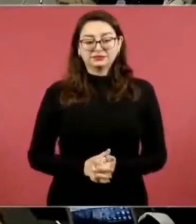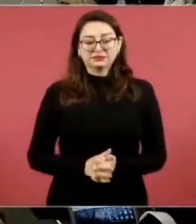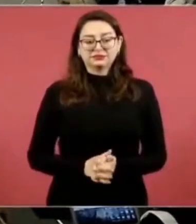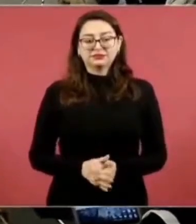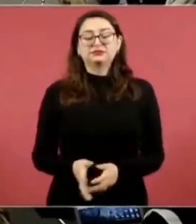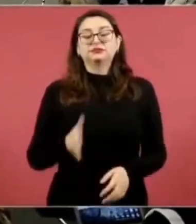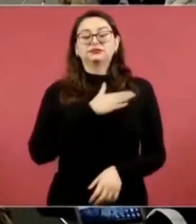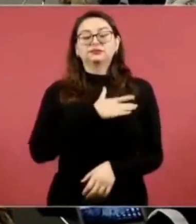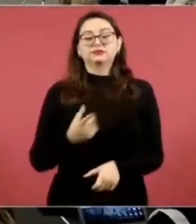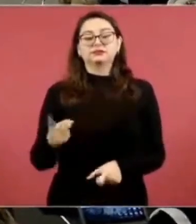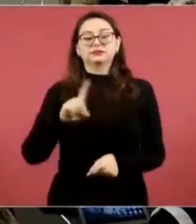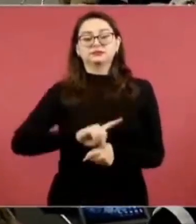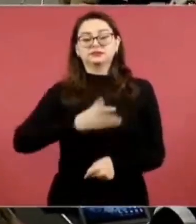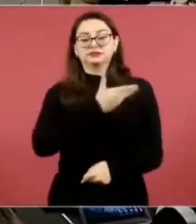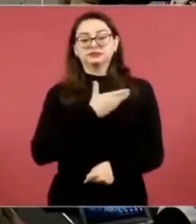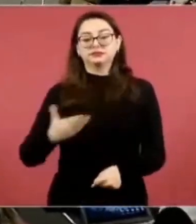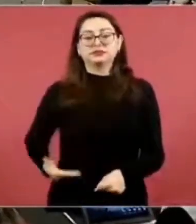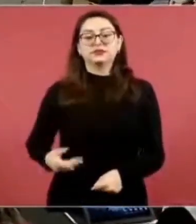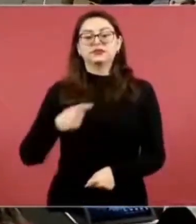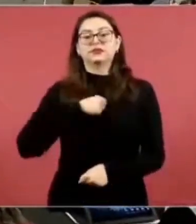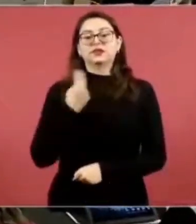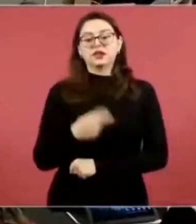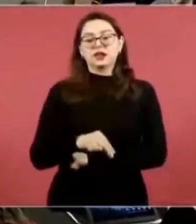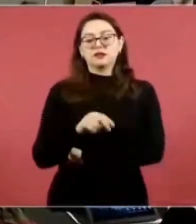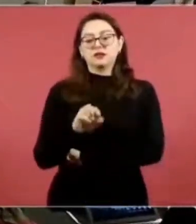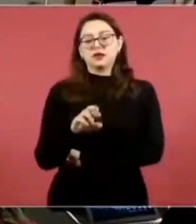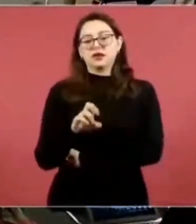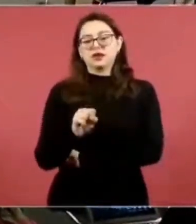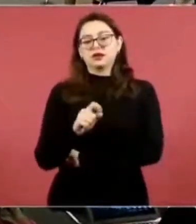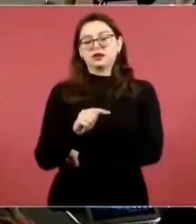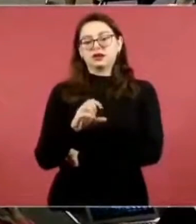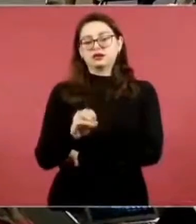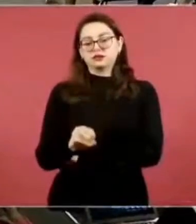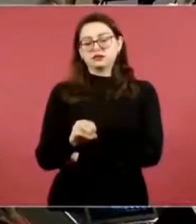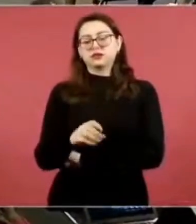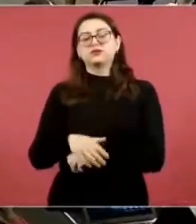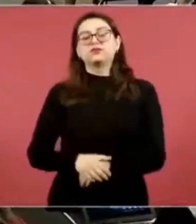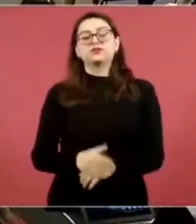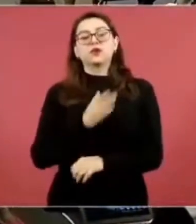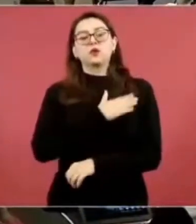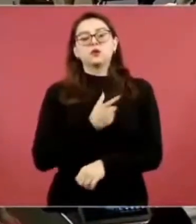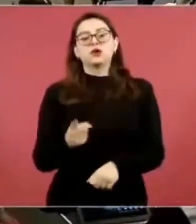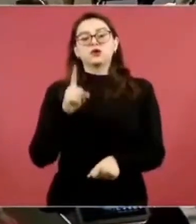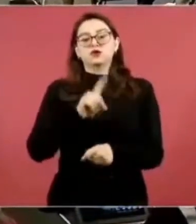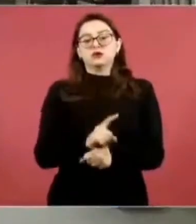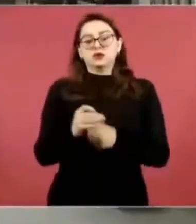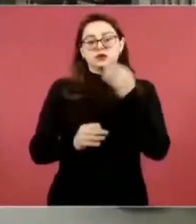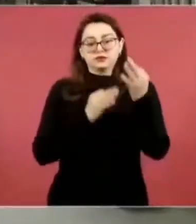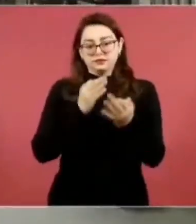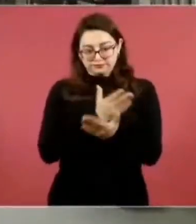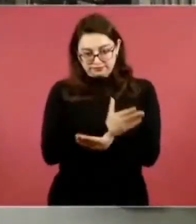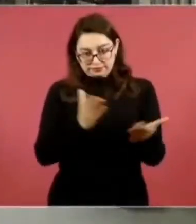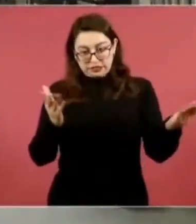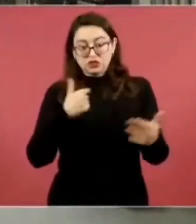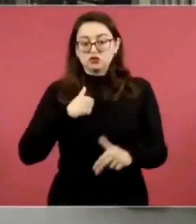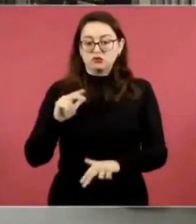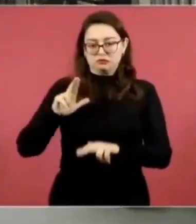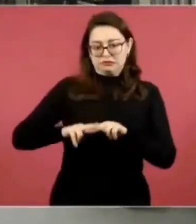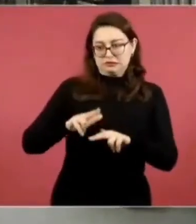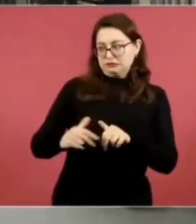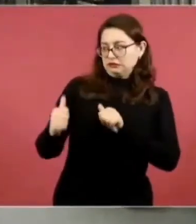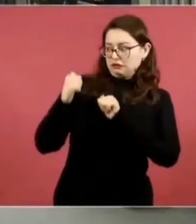Buenos días, presidente, Ernesto Ledezma de Rompeviento TV, buenos días a los funcionarios. Me siento por los compañeros de atrás.